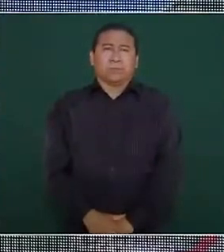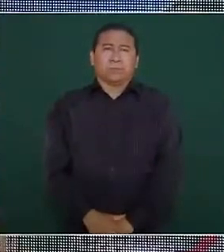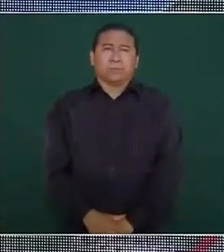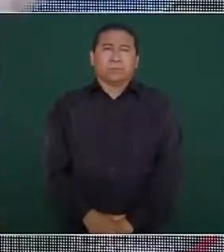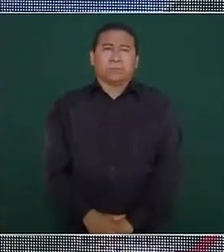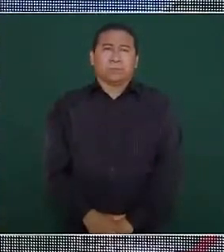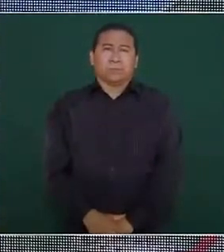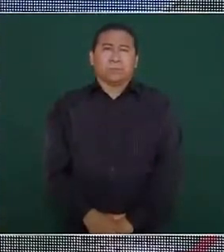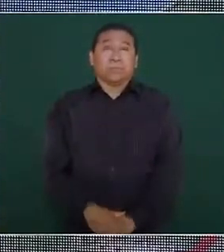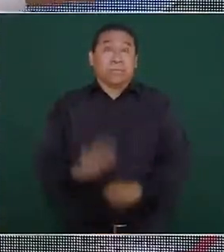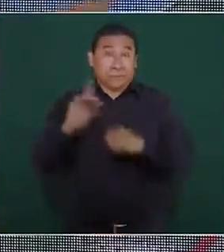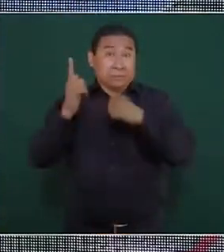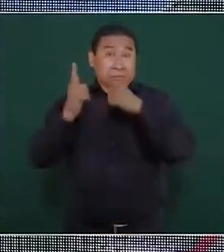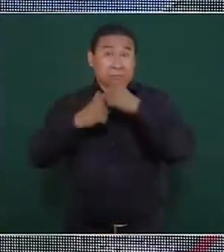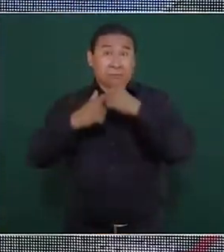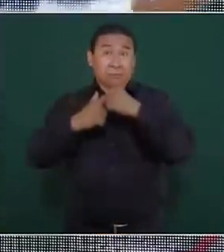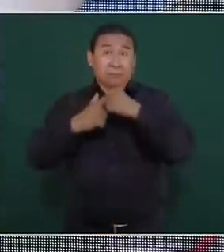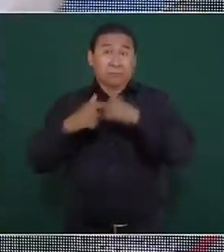Es algo